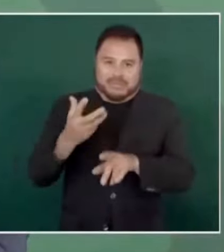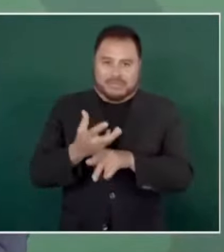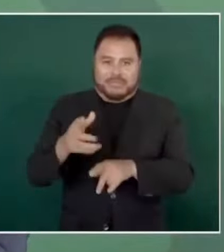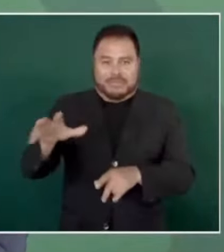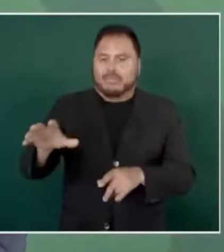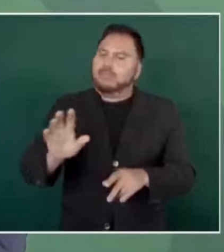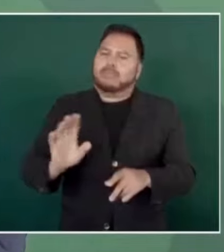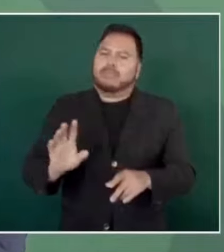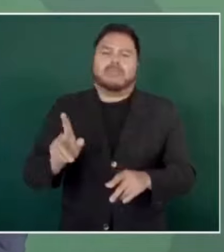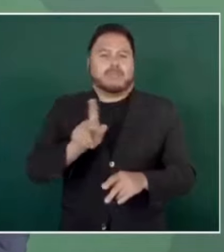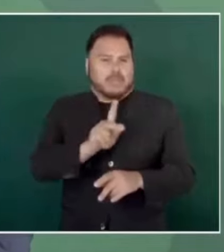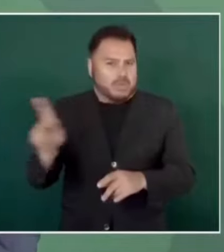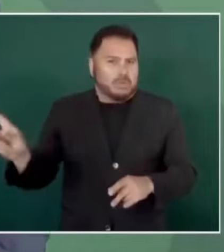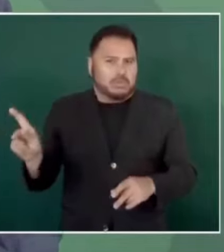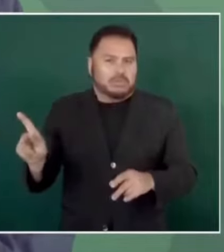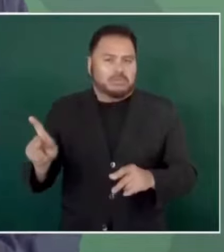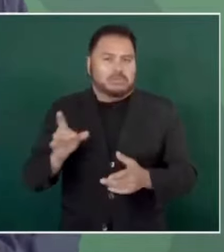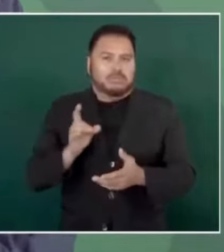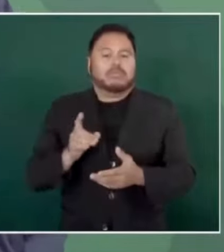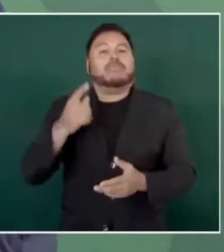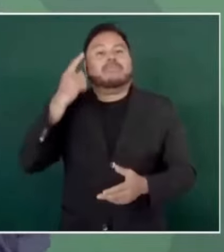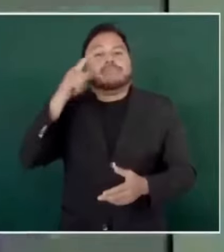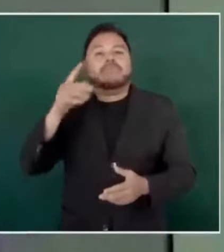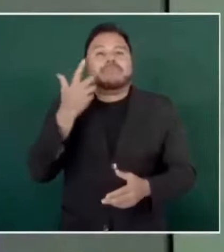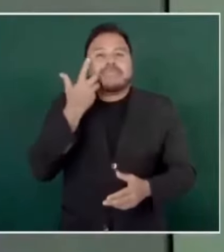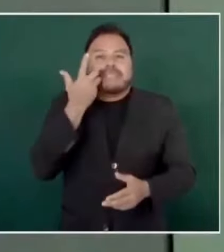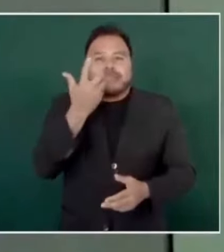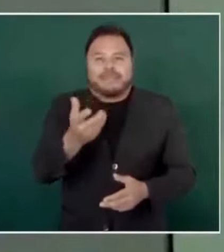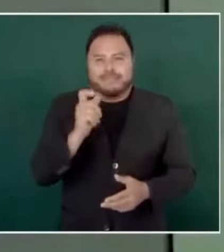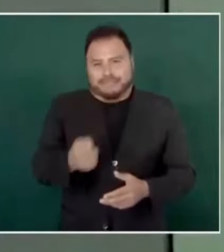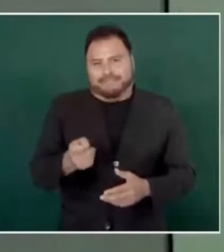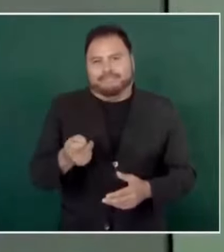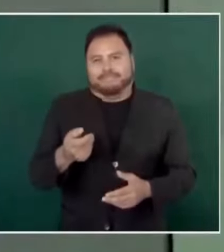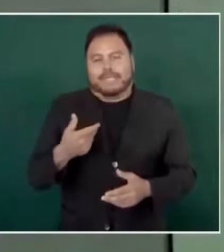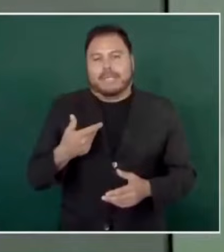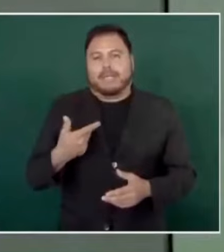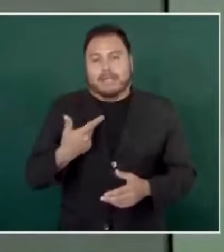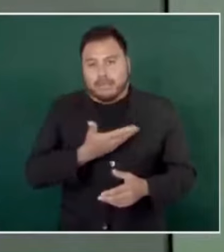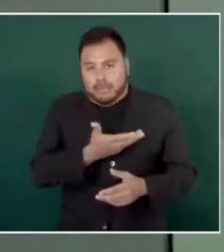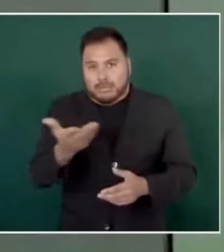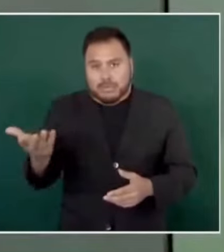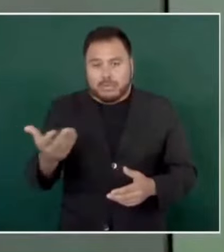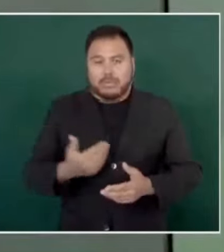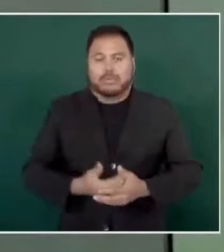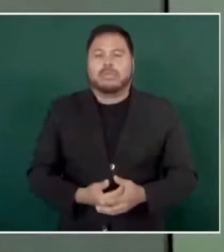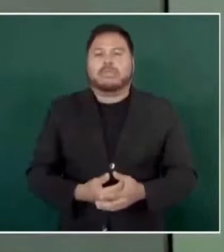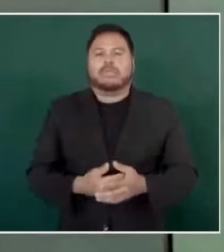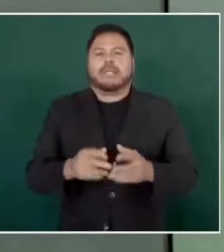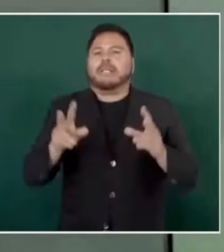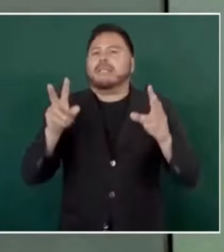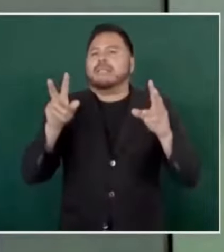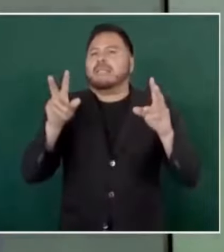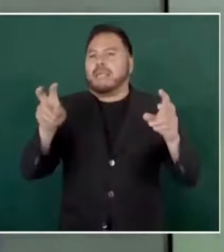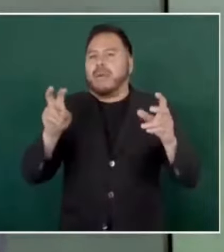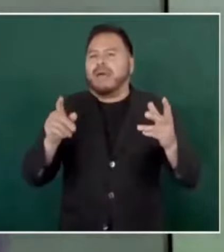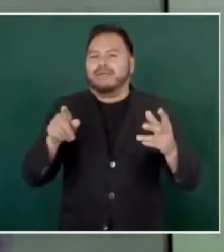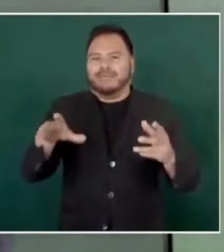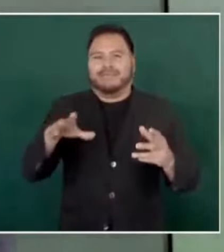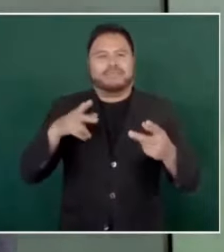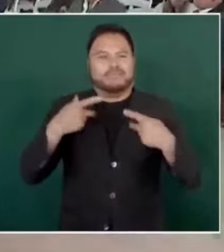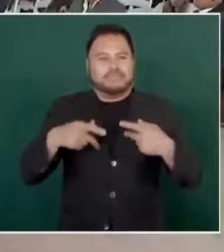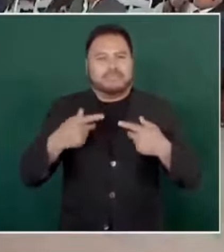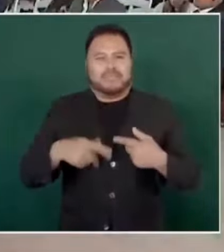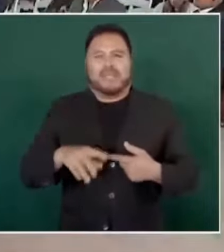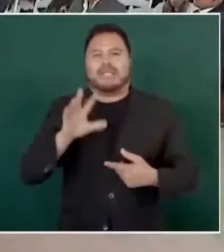planteando que se regularice la situación de más de cinco millones